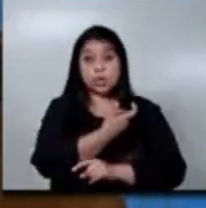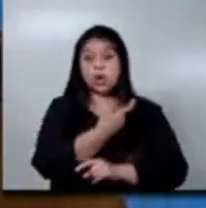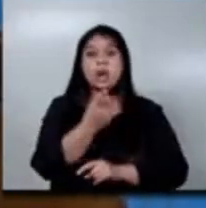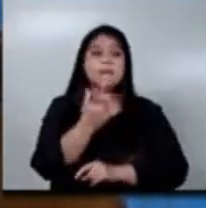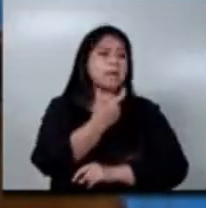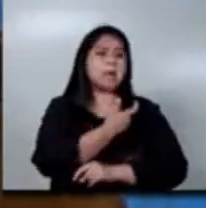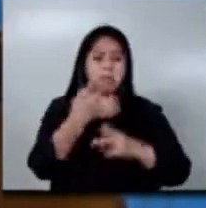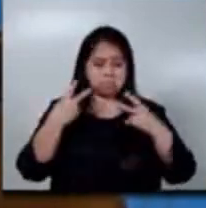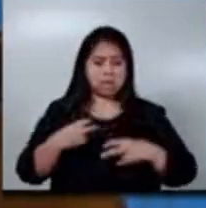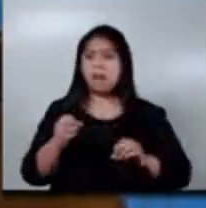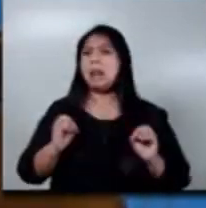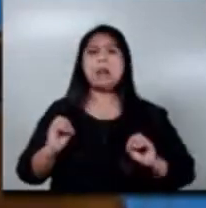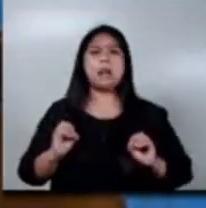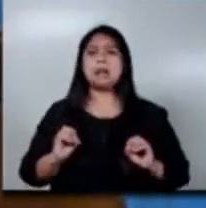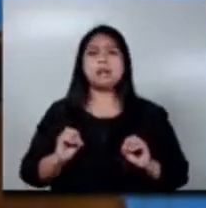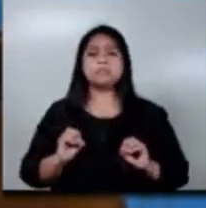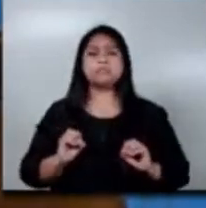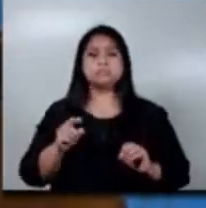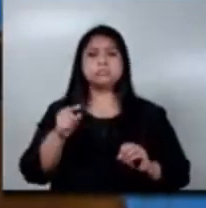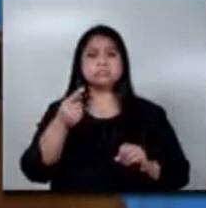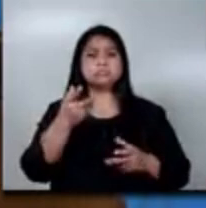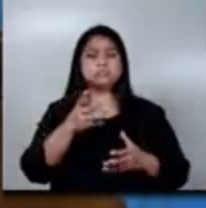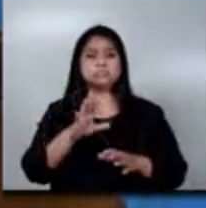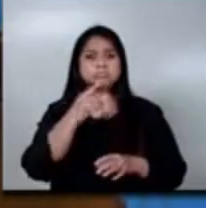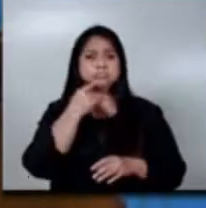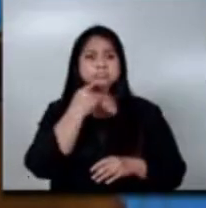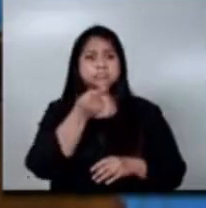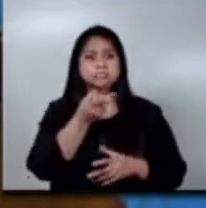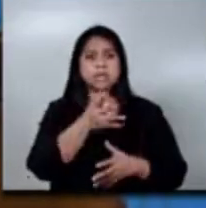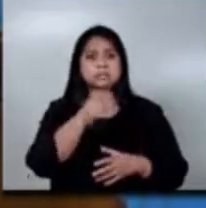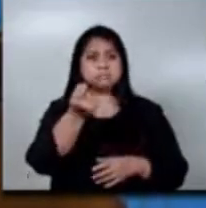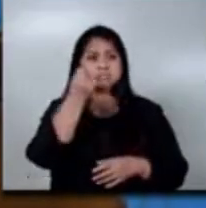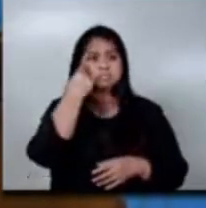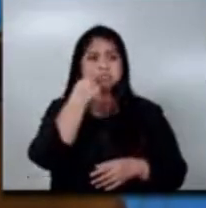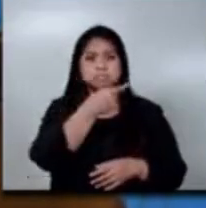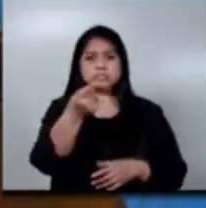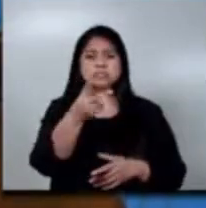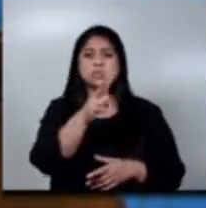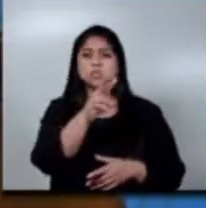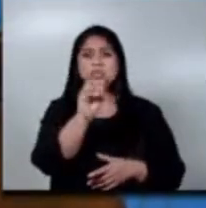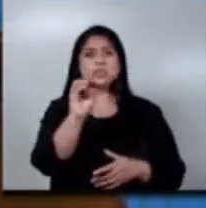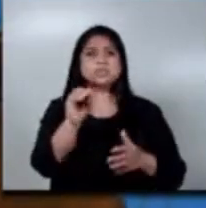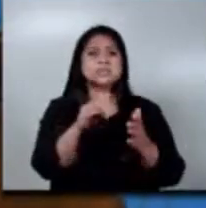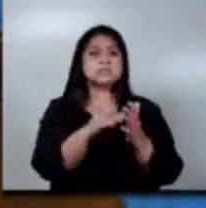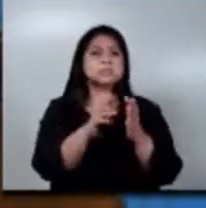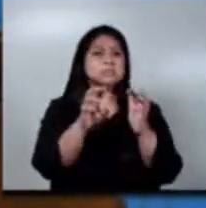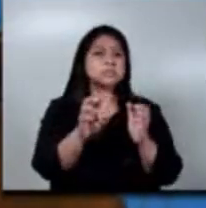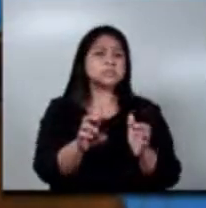no le va a hacer daño a nadie. Ya estamos enterados que más de doscientas mil personas